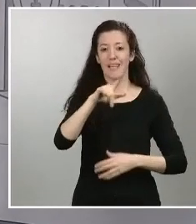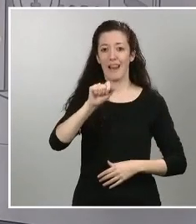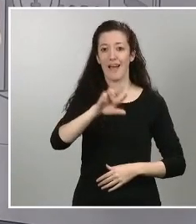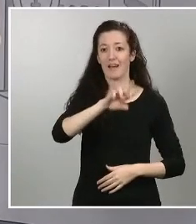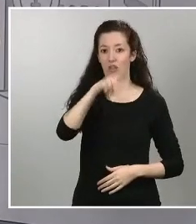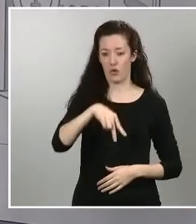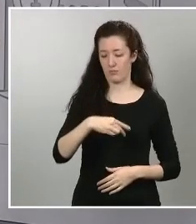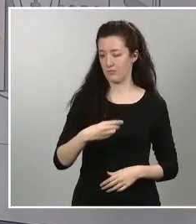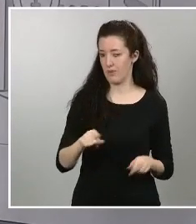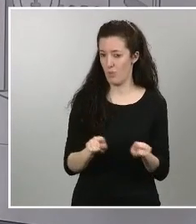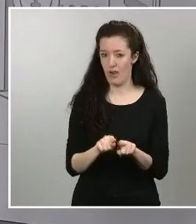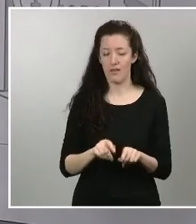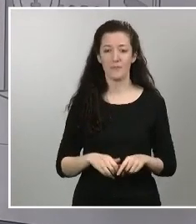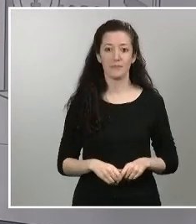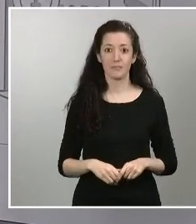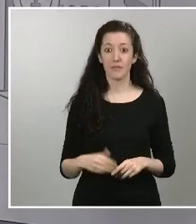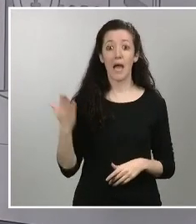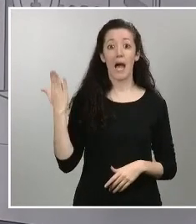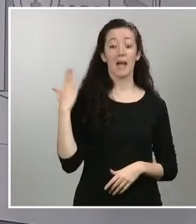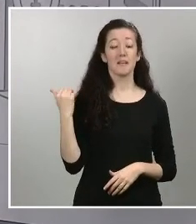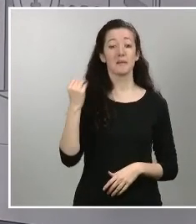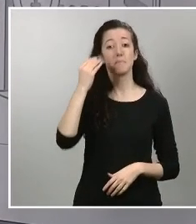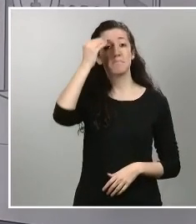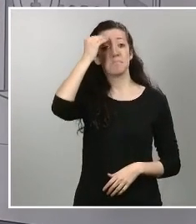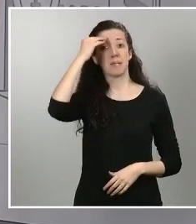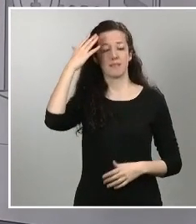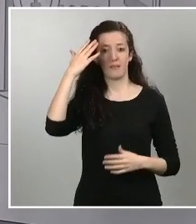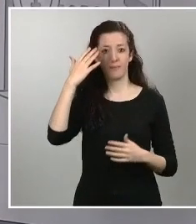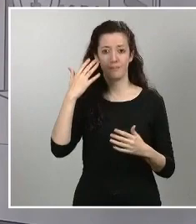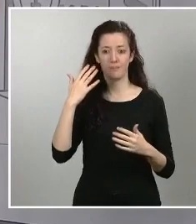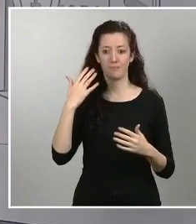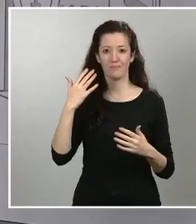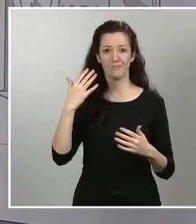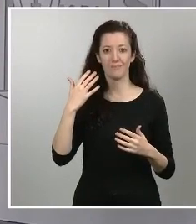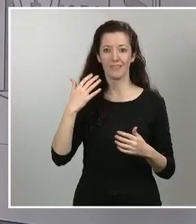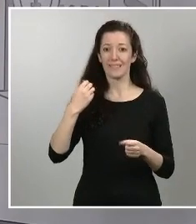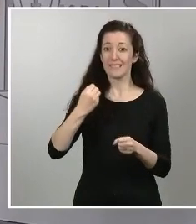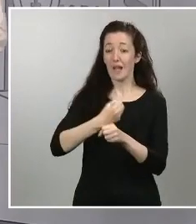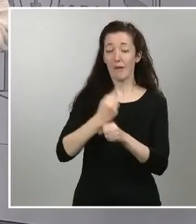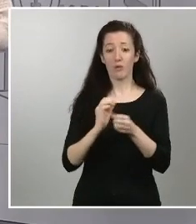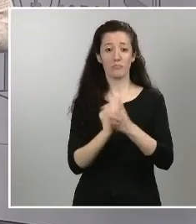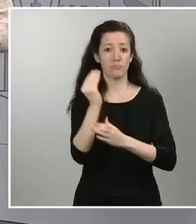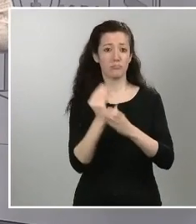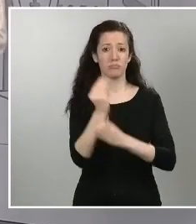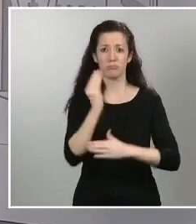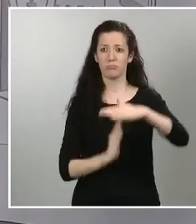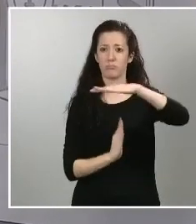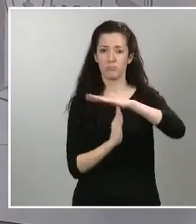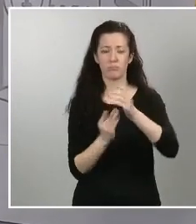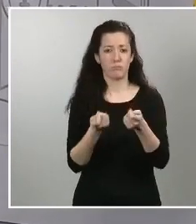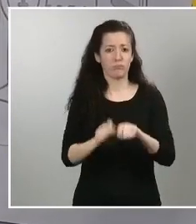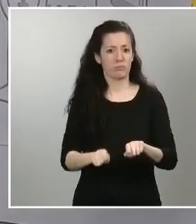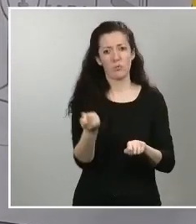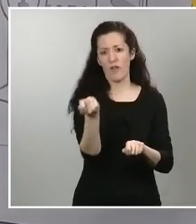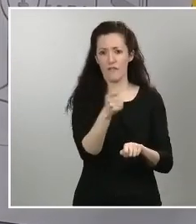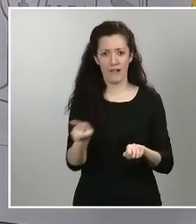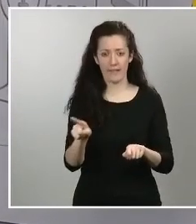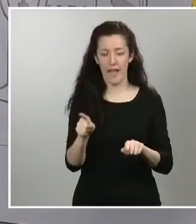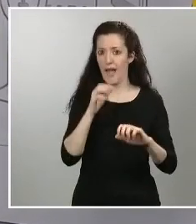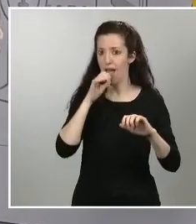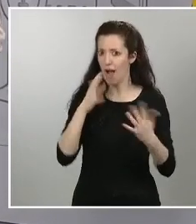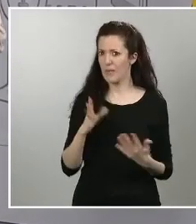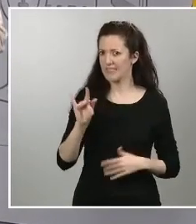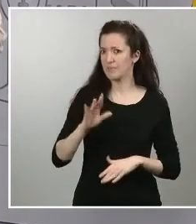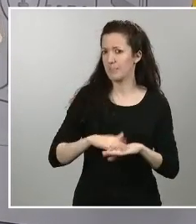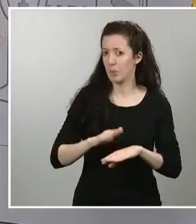24 horas de considerar que no era necesario el cese de la actividad productiva a rectificar y aplicarlo se equivocaron la contención del virus no